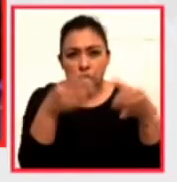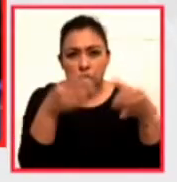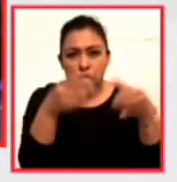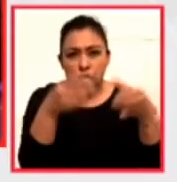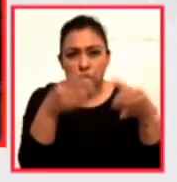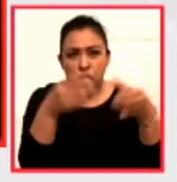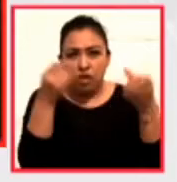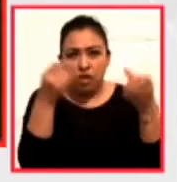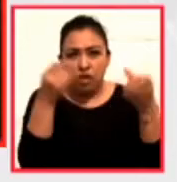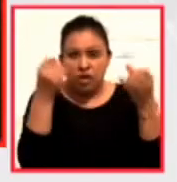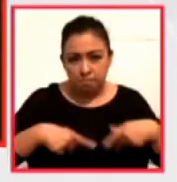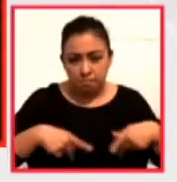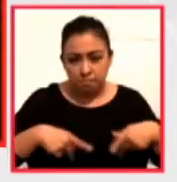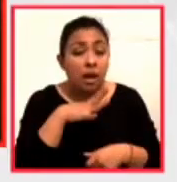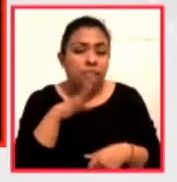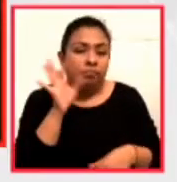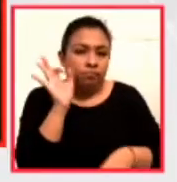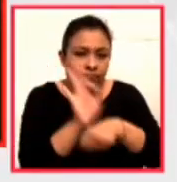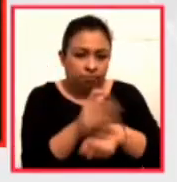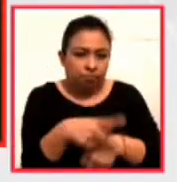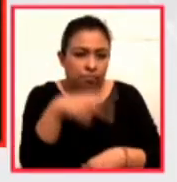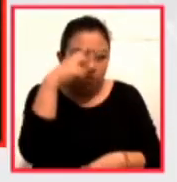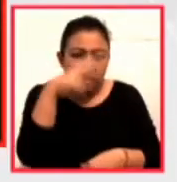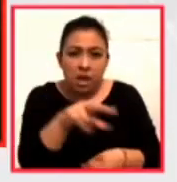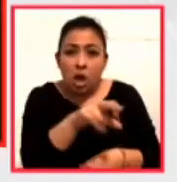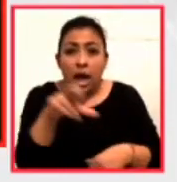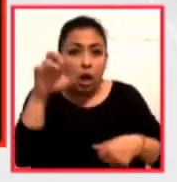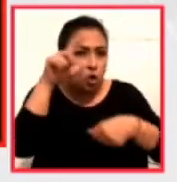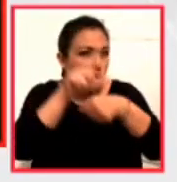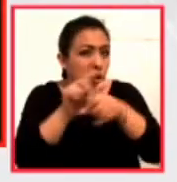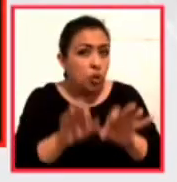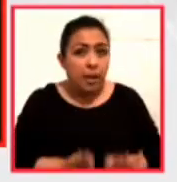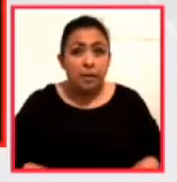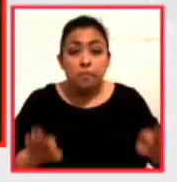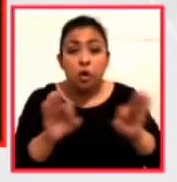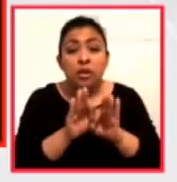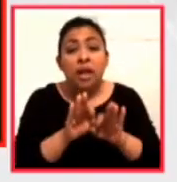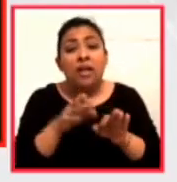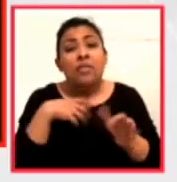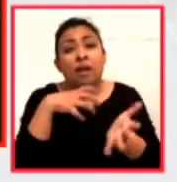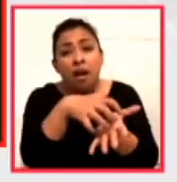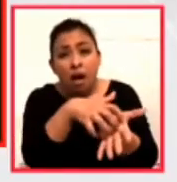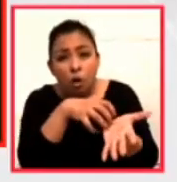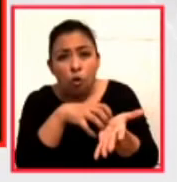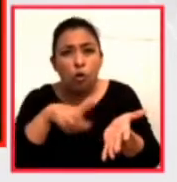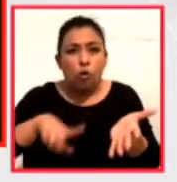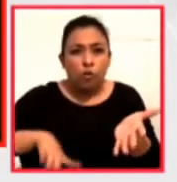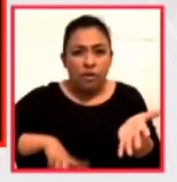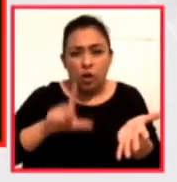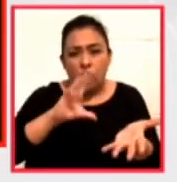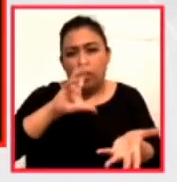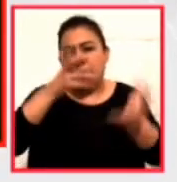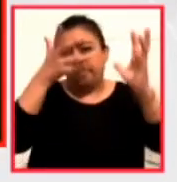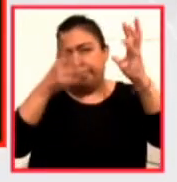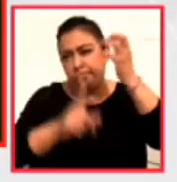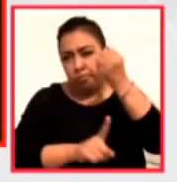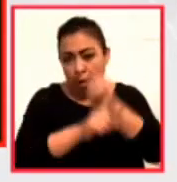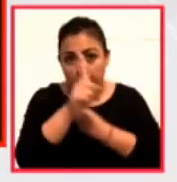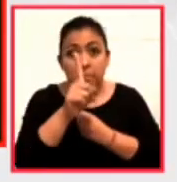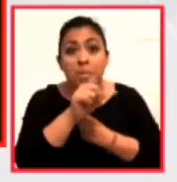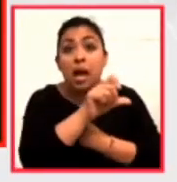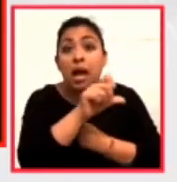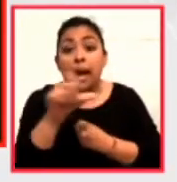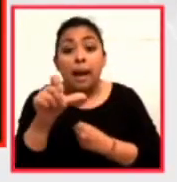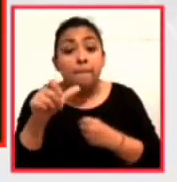La apuesta de México es a la cultura. El ahorro gubernamental que se hace en época de crisis va hacia la